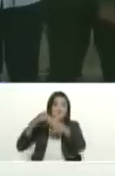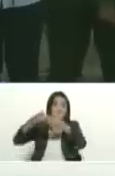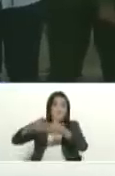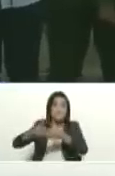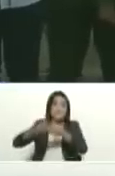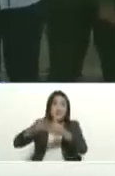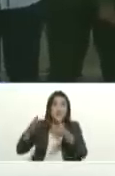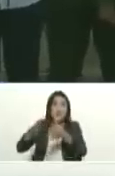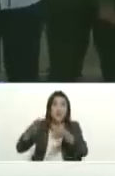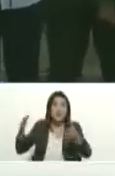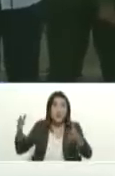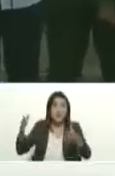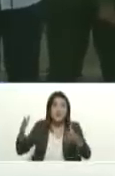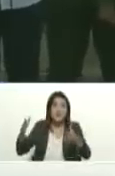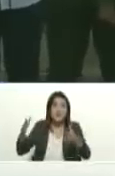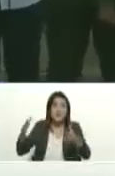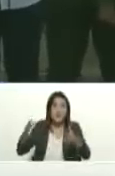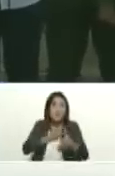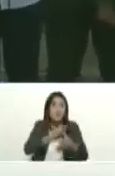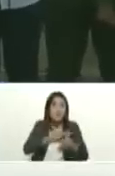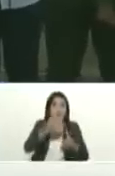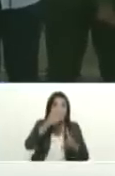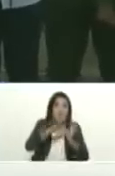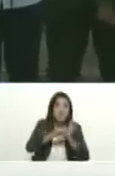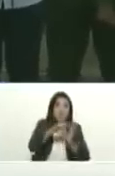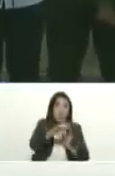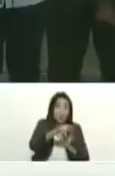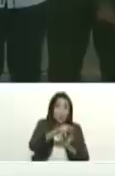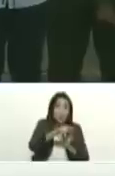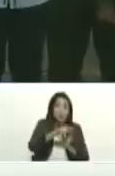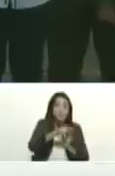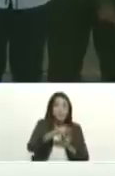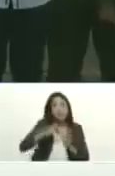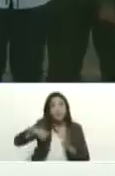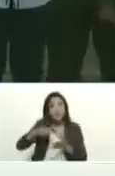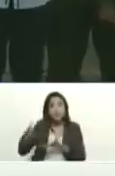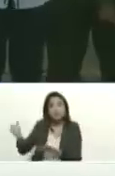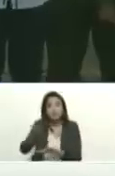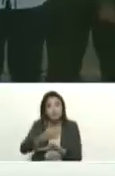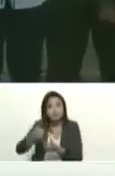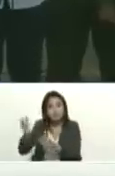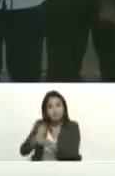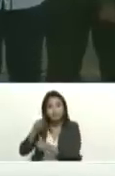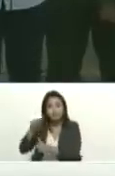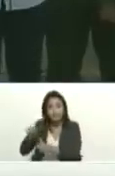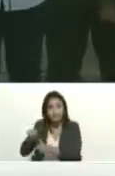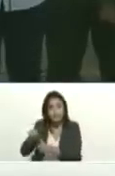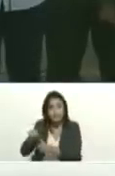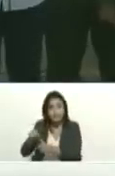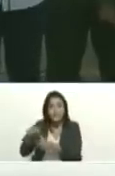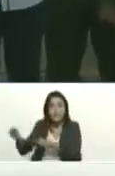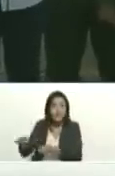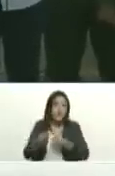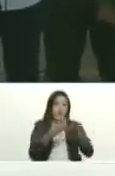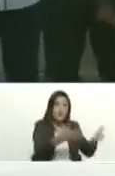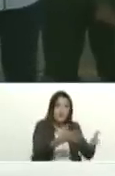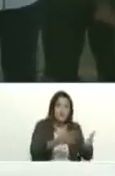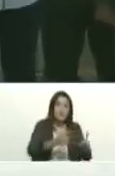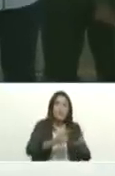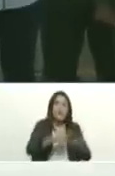formaba parte de esta mafia y que ahora entra a prestar servicio para los planes de construcción